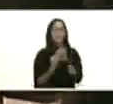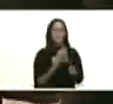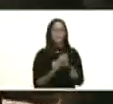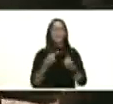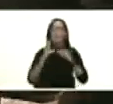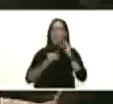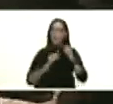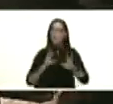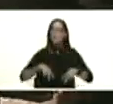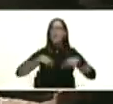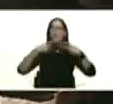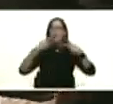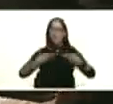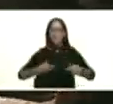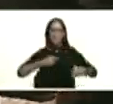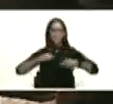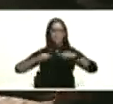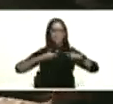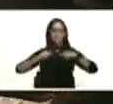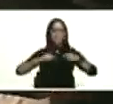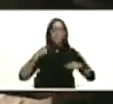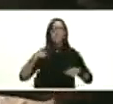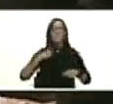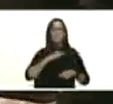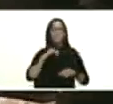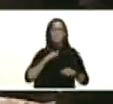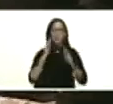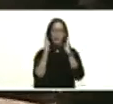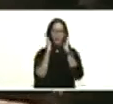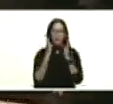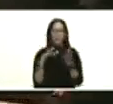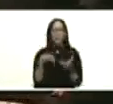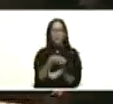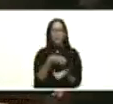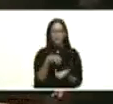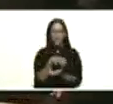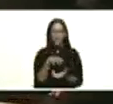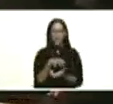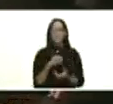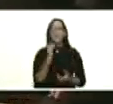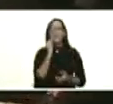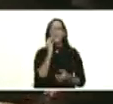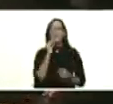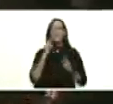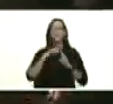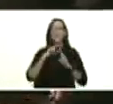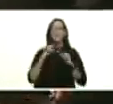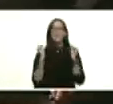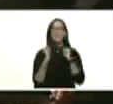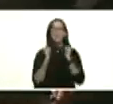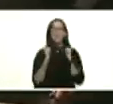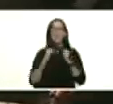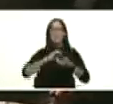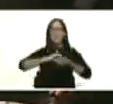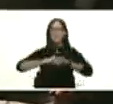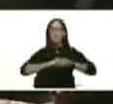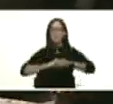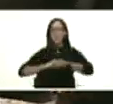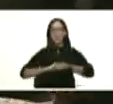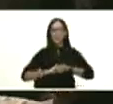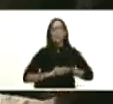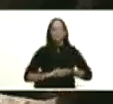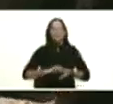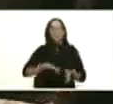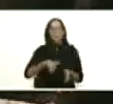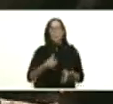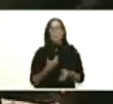doctrina que tenemos nosotros para atender las emergencias las experiencias de Táchira Mérida y Trujillo seguramente van a